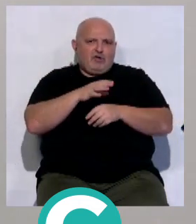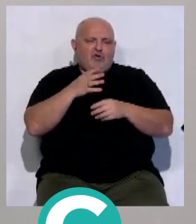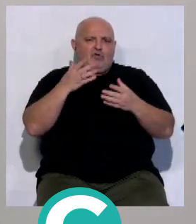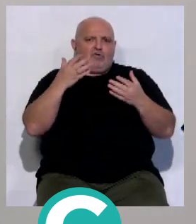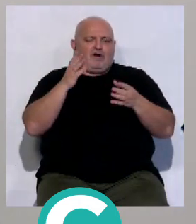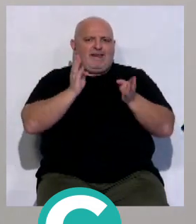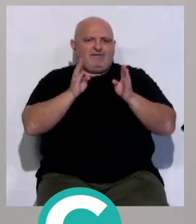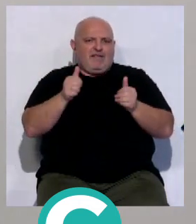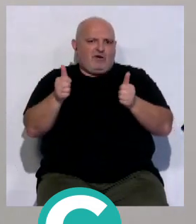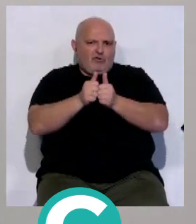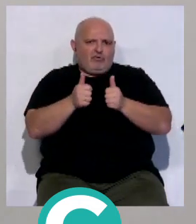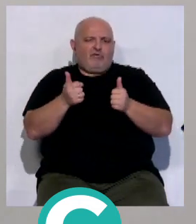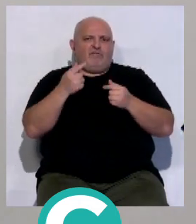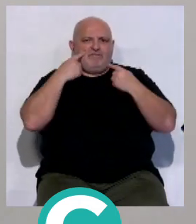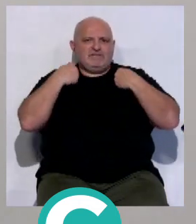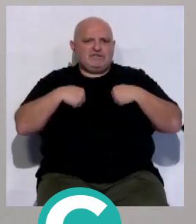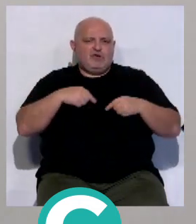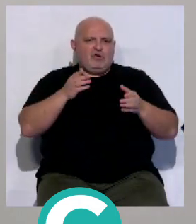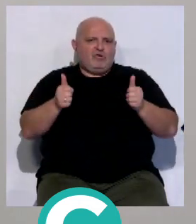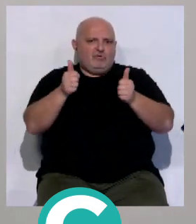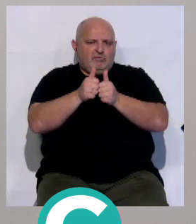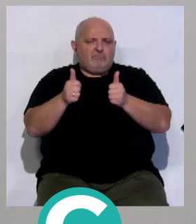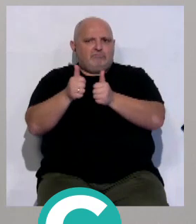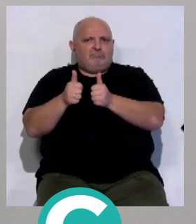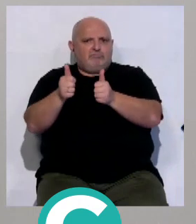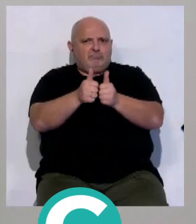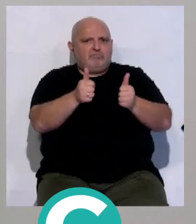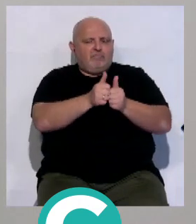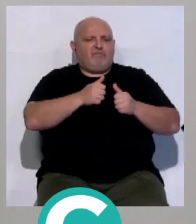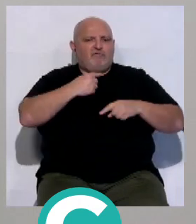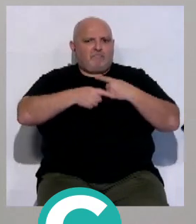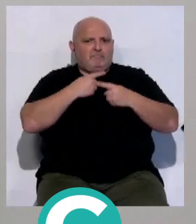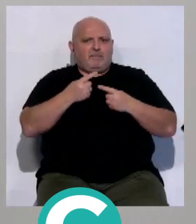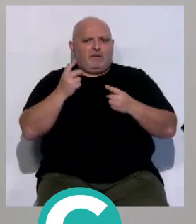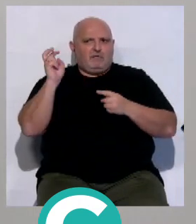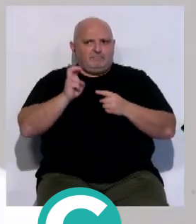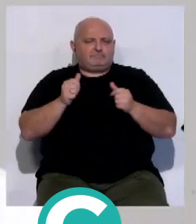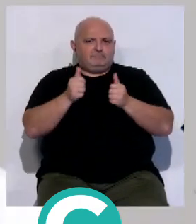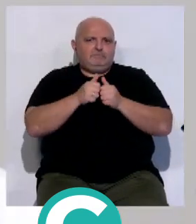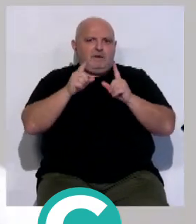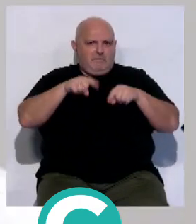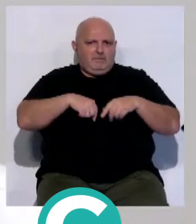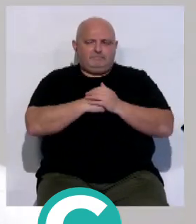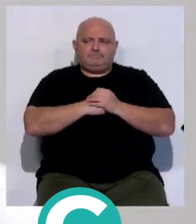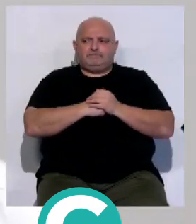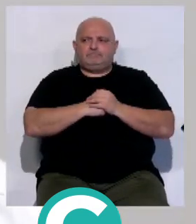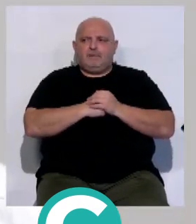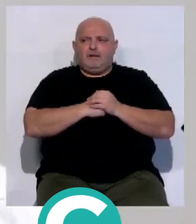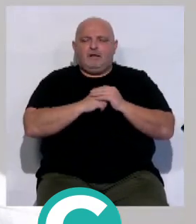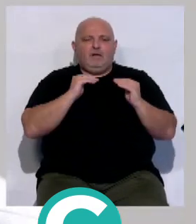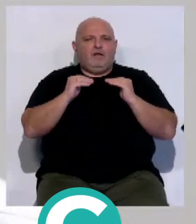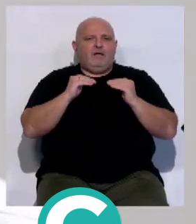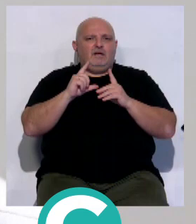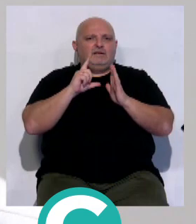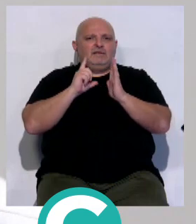rehabilitador y lo acompaña el fisioterapeuta. Y siempre le facilitamos a la familia que pueda venir también. Muchas veces también el momento